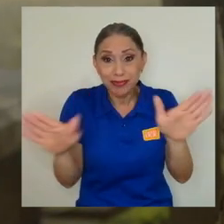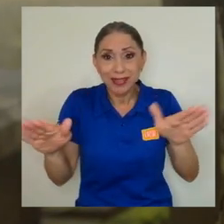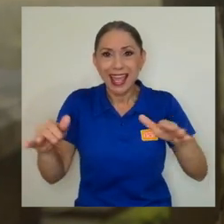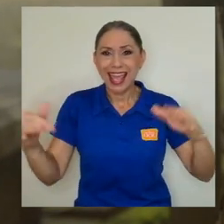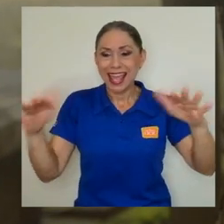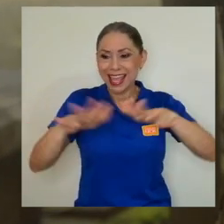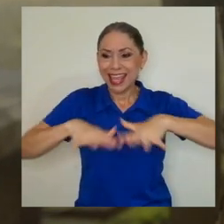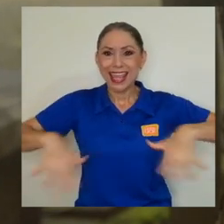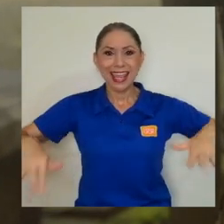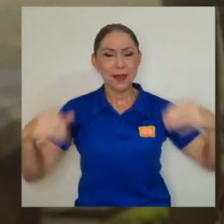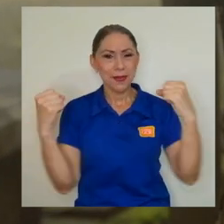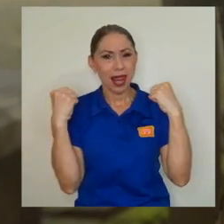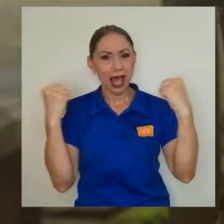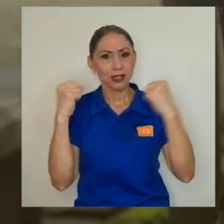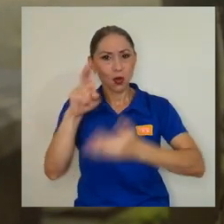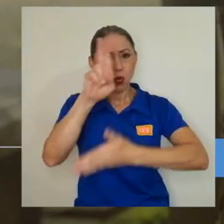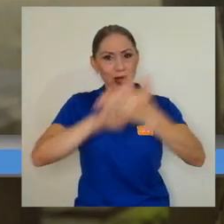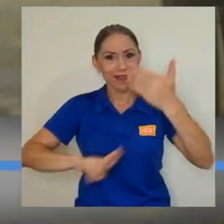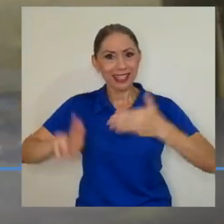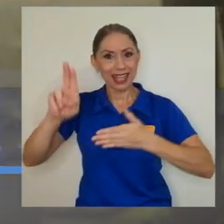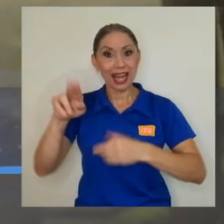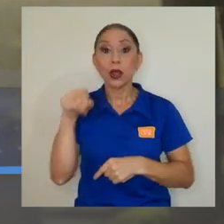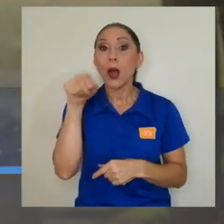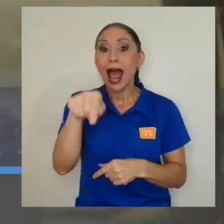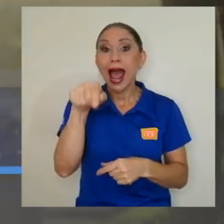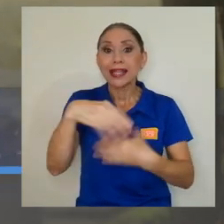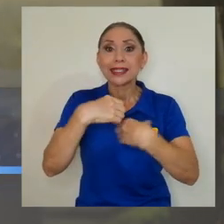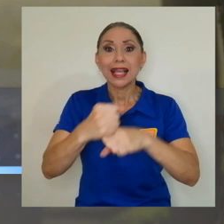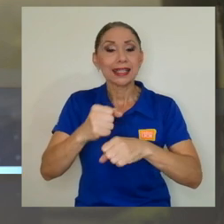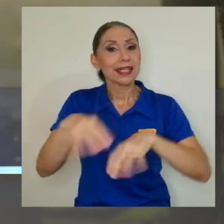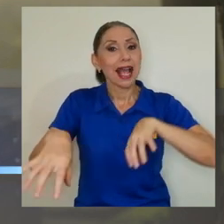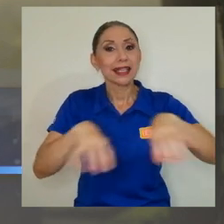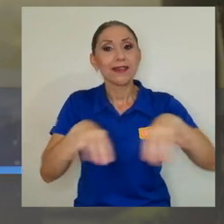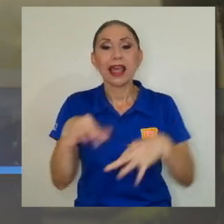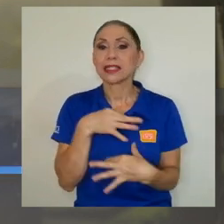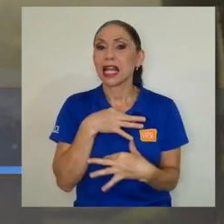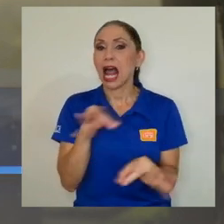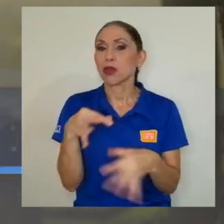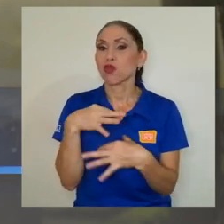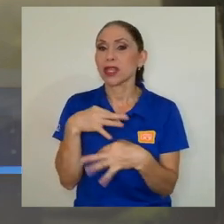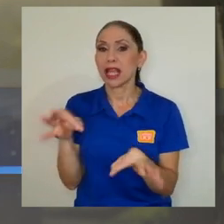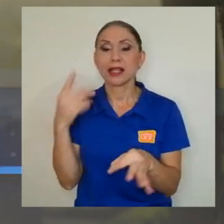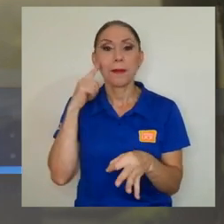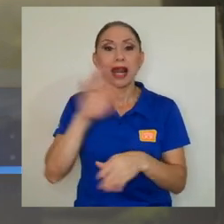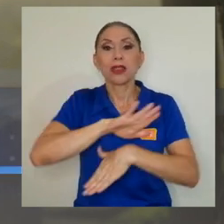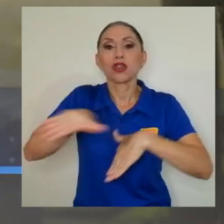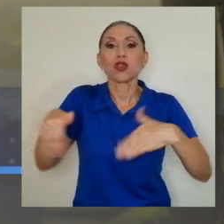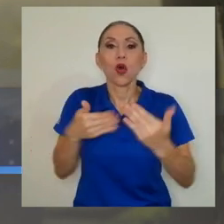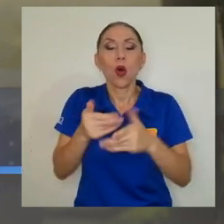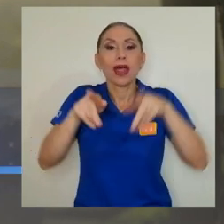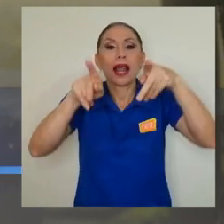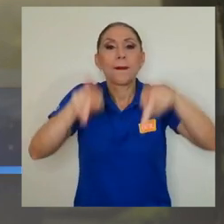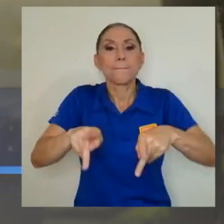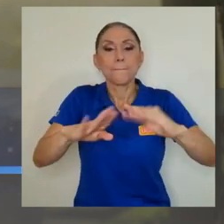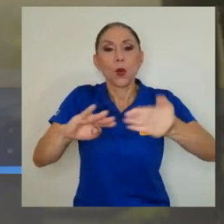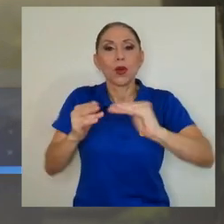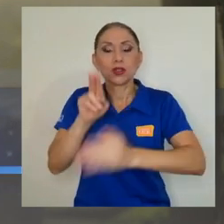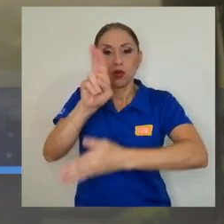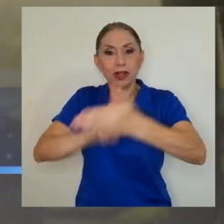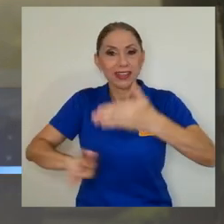universitario, donde se ofrecen actividades gratuitas a toda la población universitaria, de